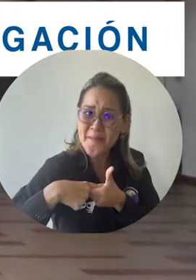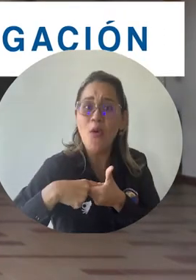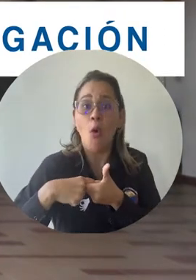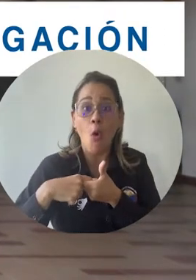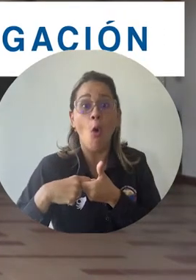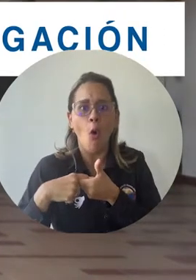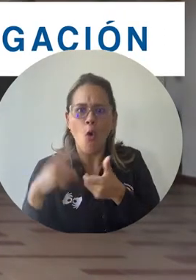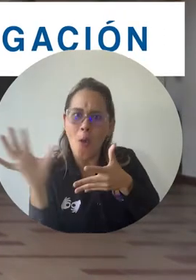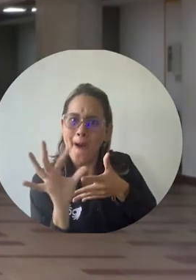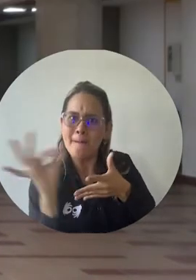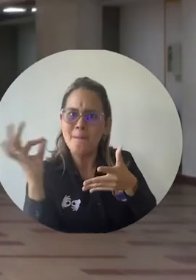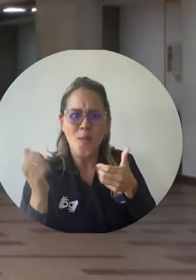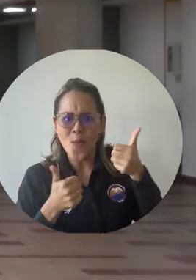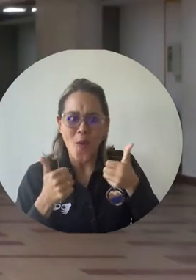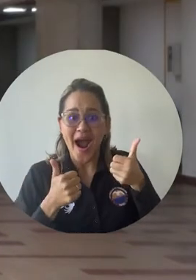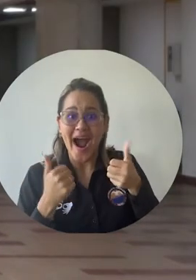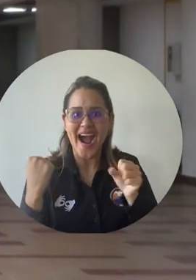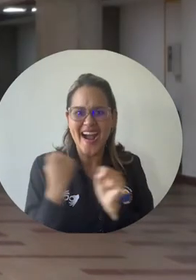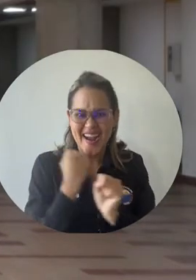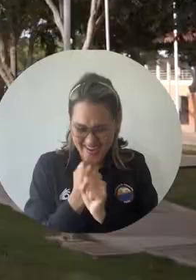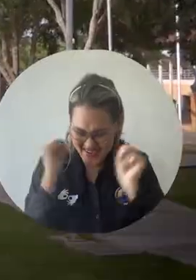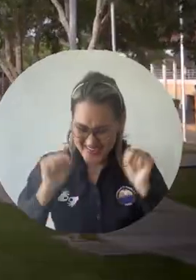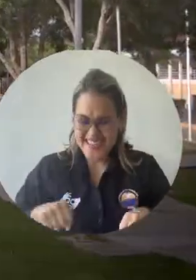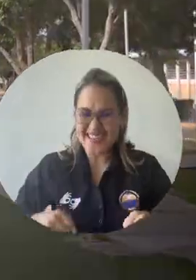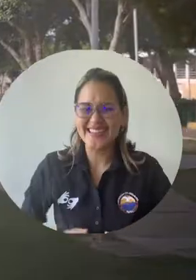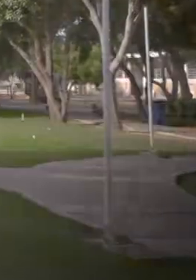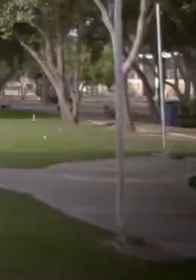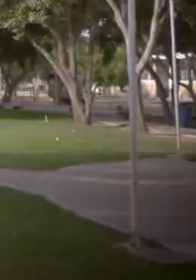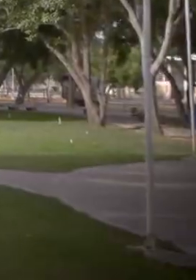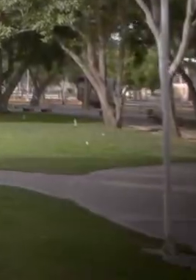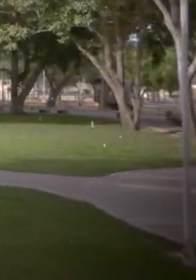participar por una de estas 51 plazas disponibles.